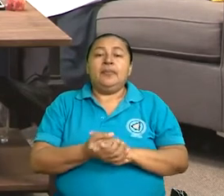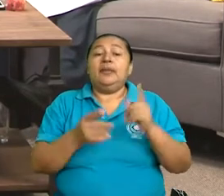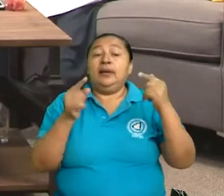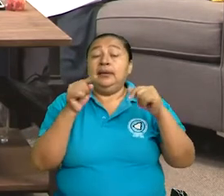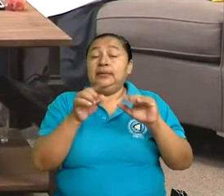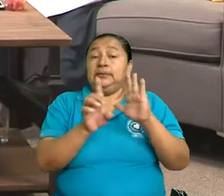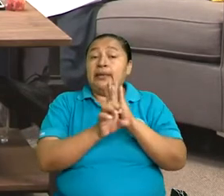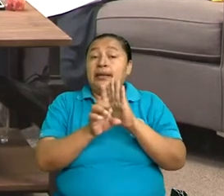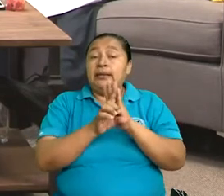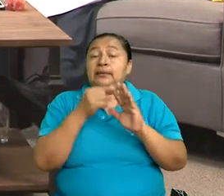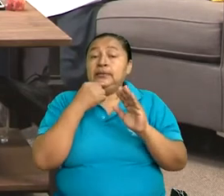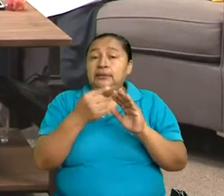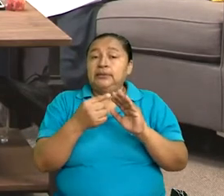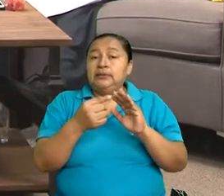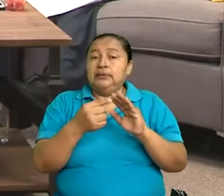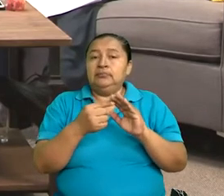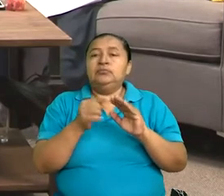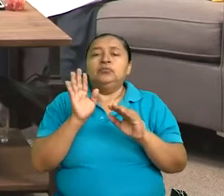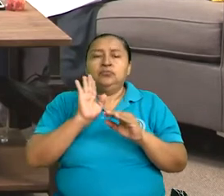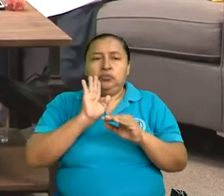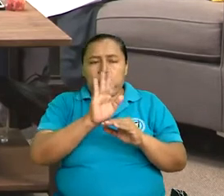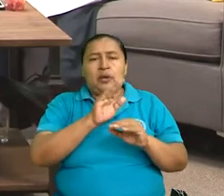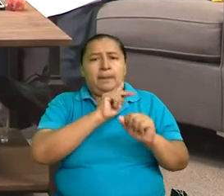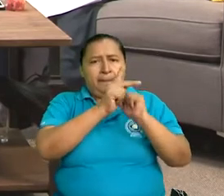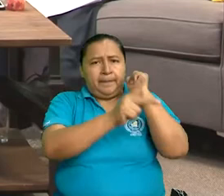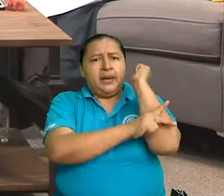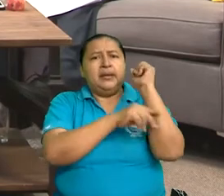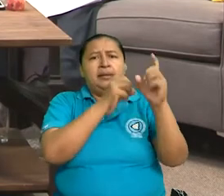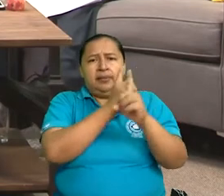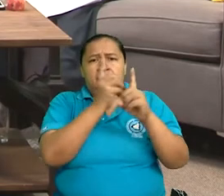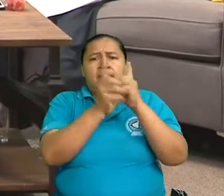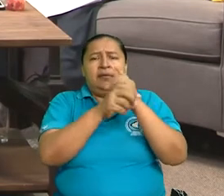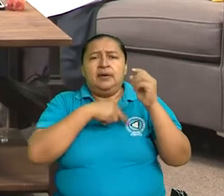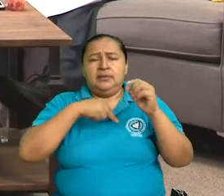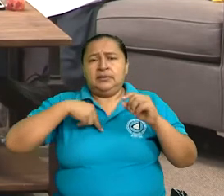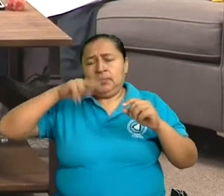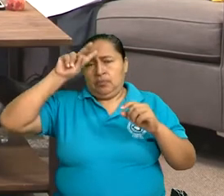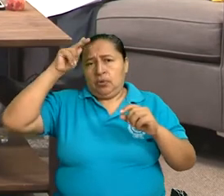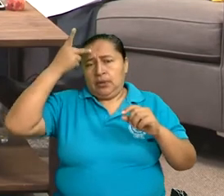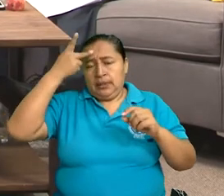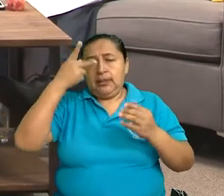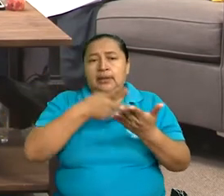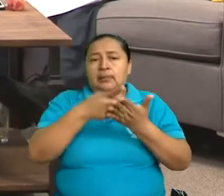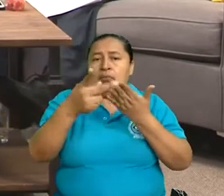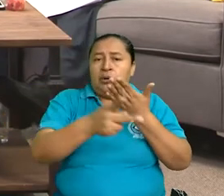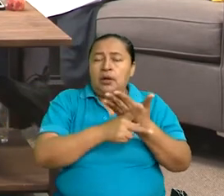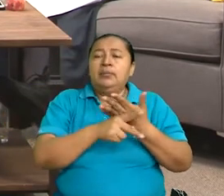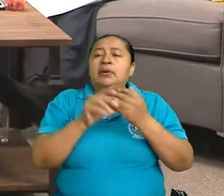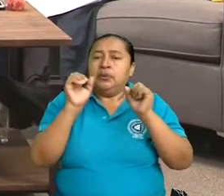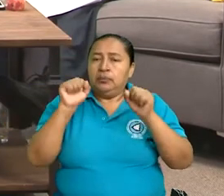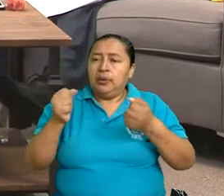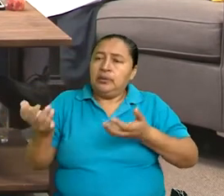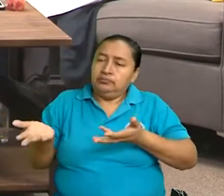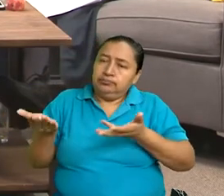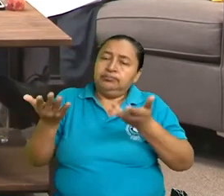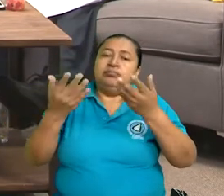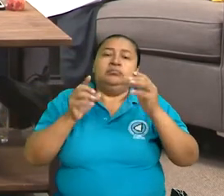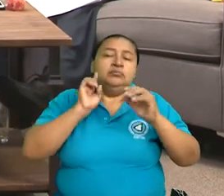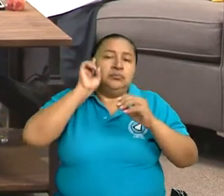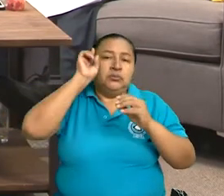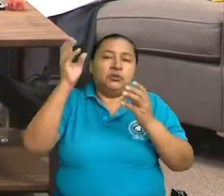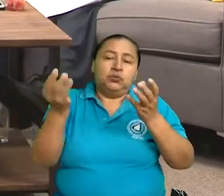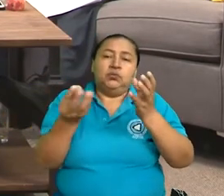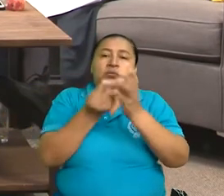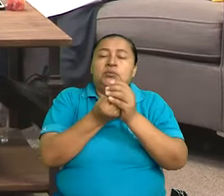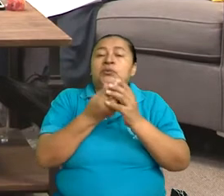establece obligaciones al Estado para crear políticas, programas que procuren el desarrollo integral de la